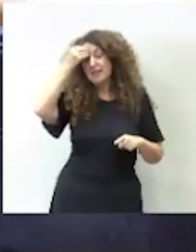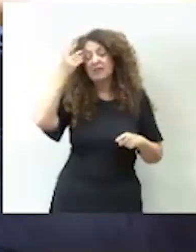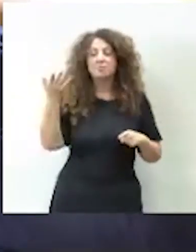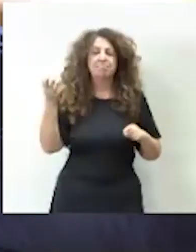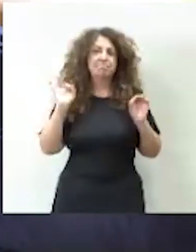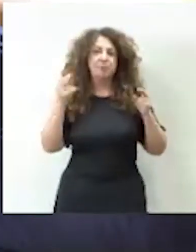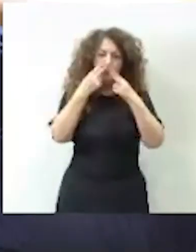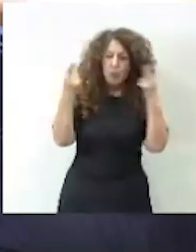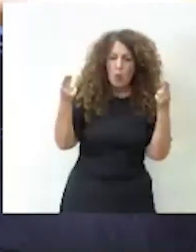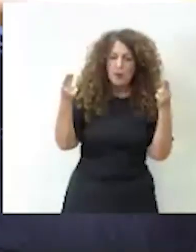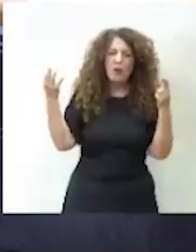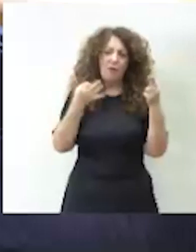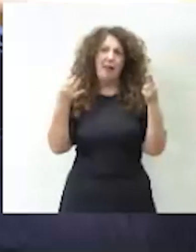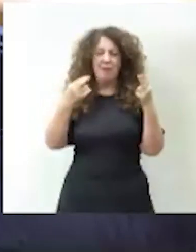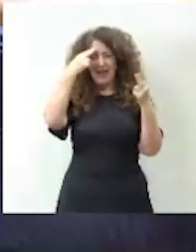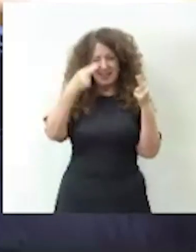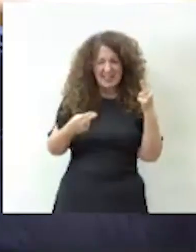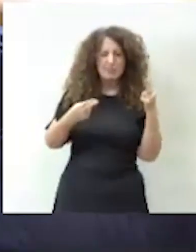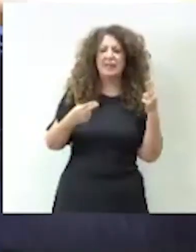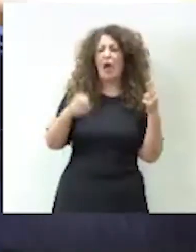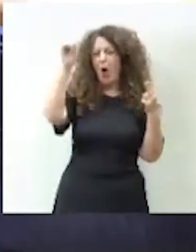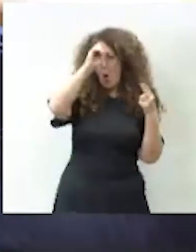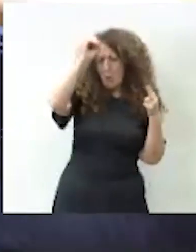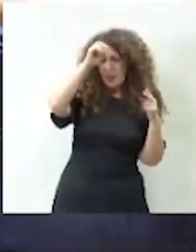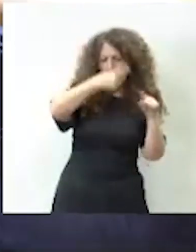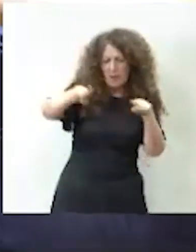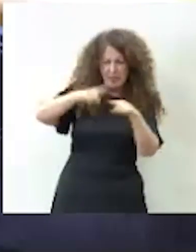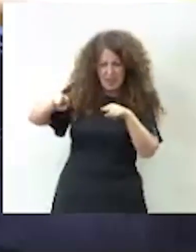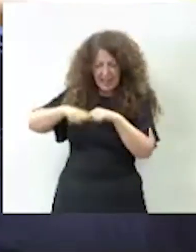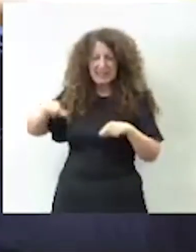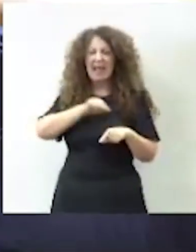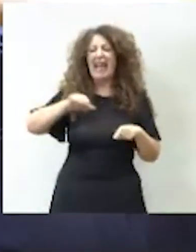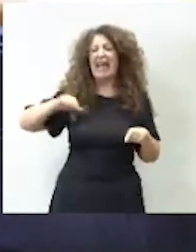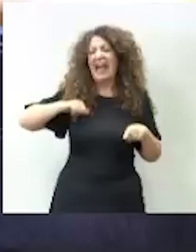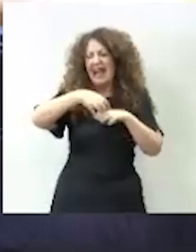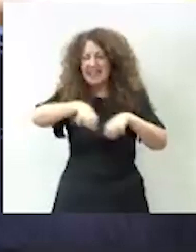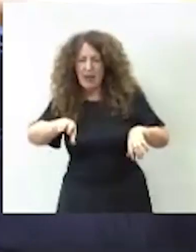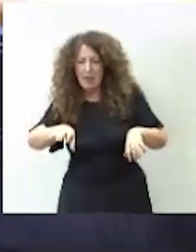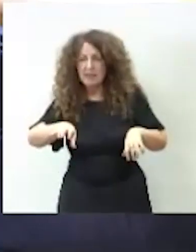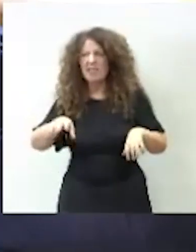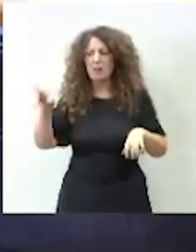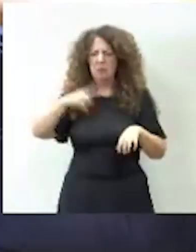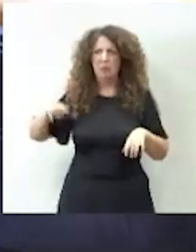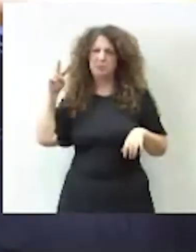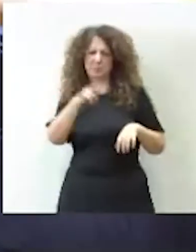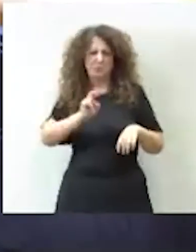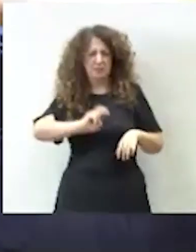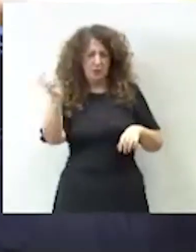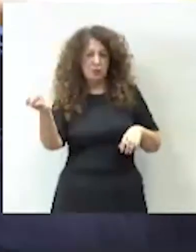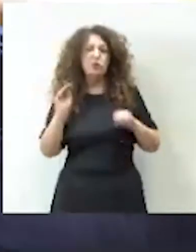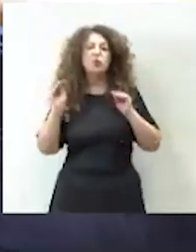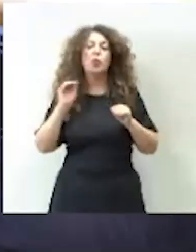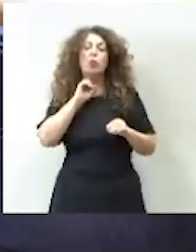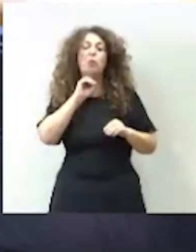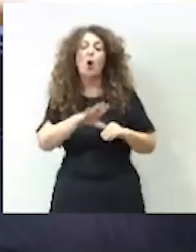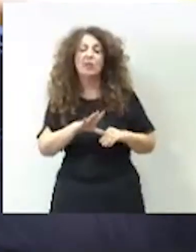público respetando su pluralidad y su independencia y lo que ustedes piensan de RTVE. Es verdad que, como el portavoz suyo, uno de sus